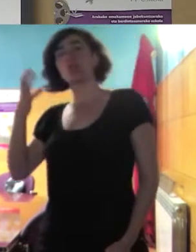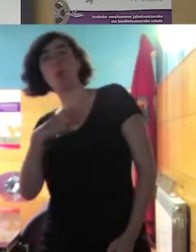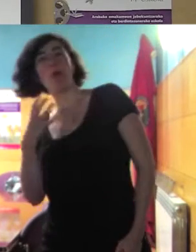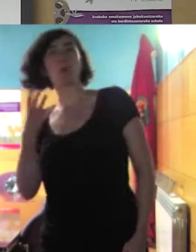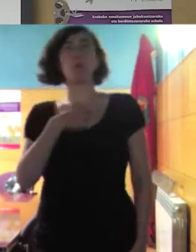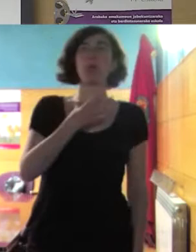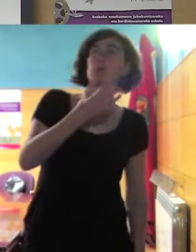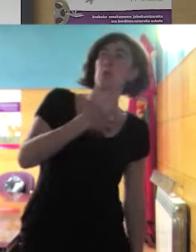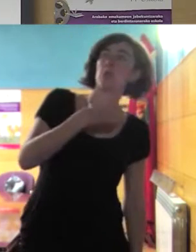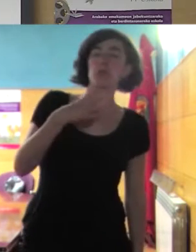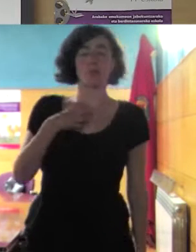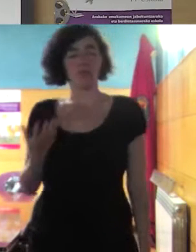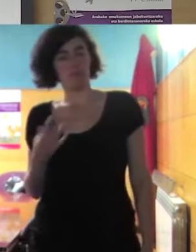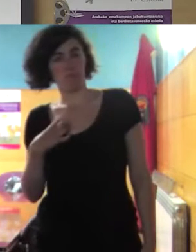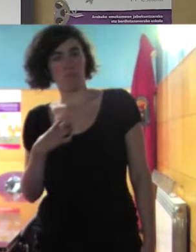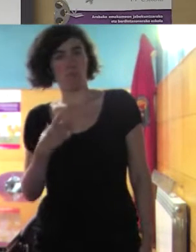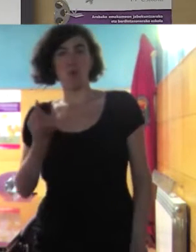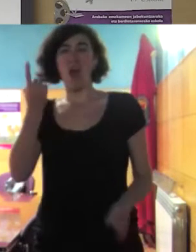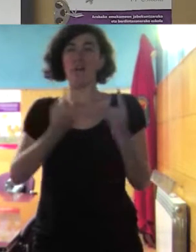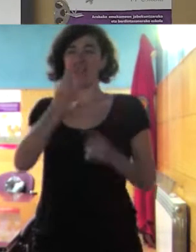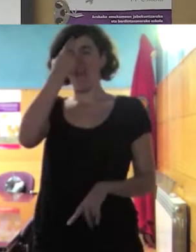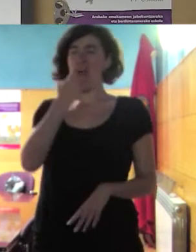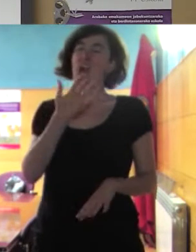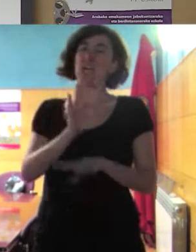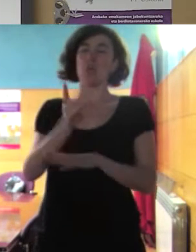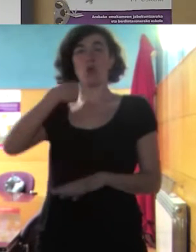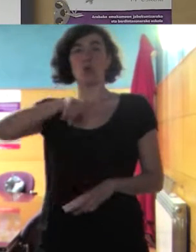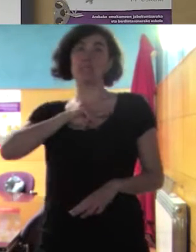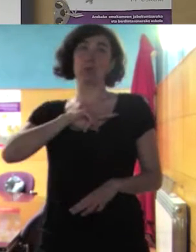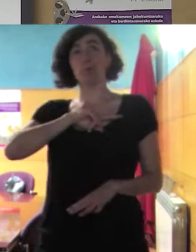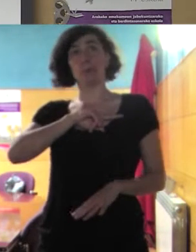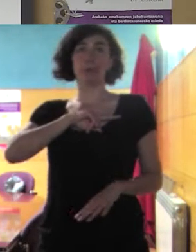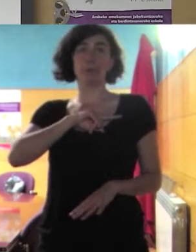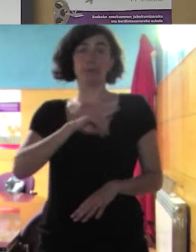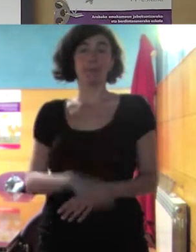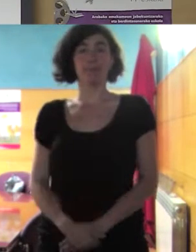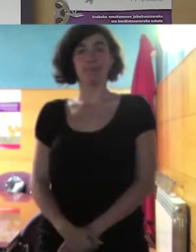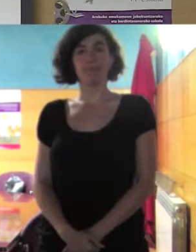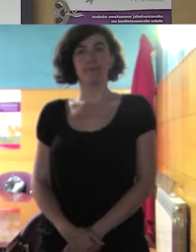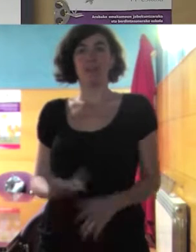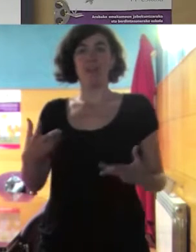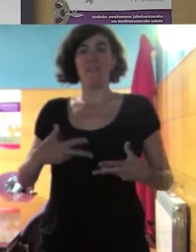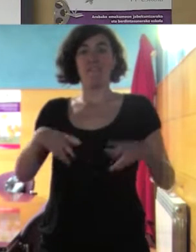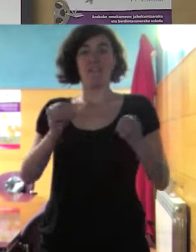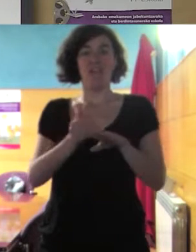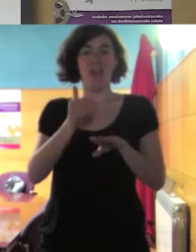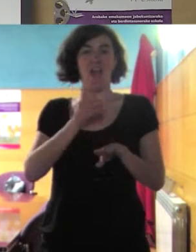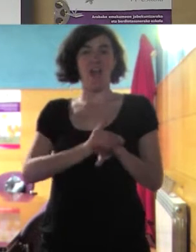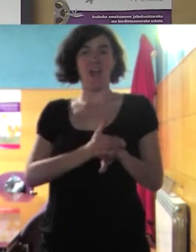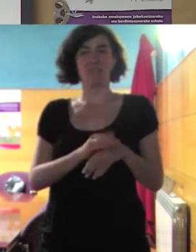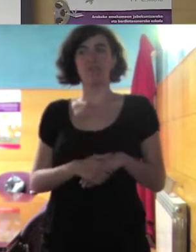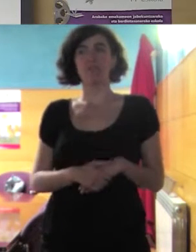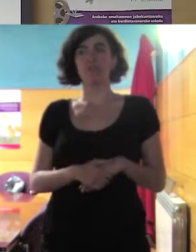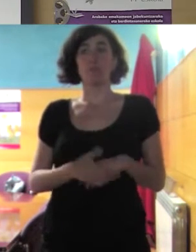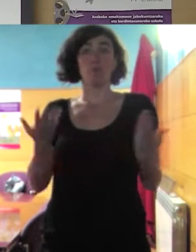ser pero nuestras actitudes a veces pues y bueno para terminar pues el conflicto es